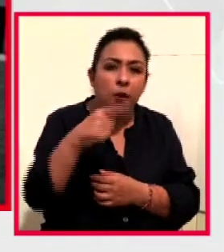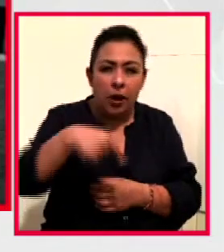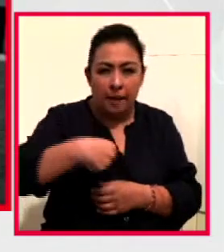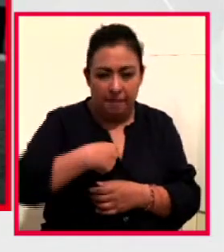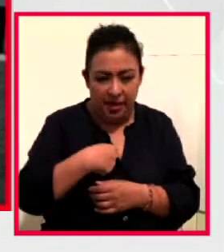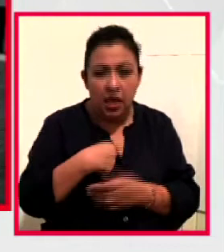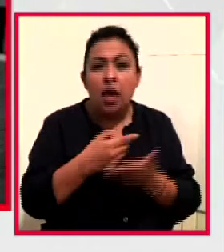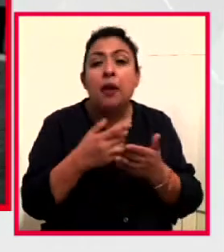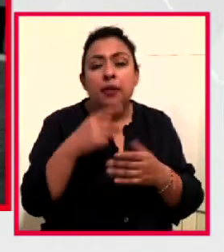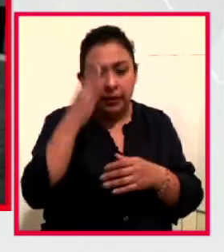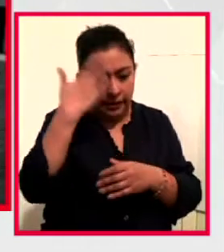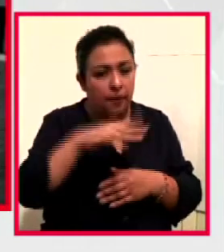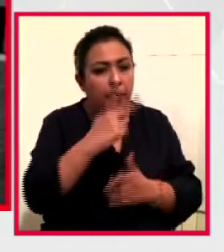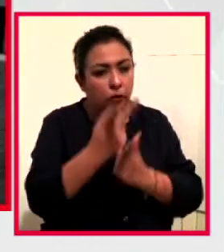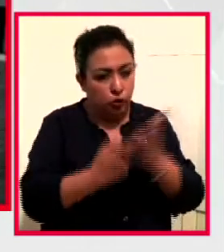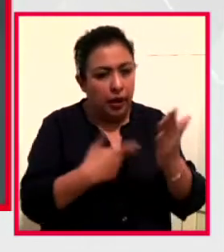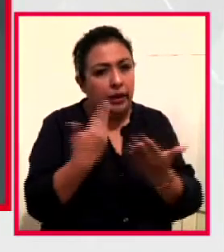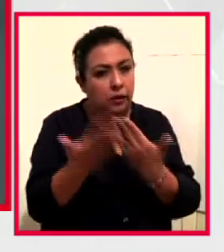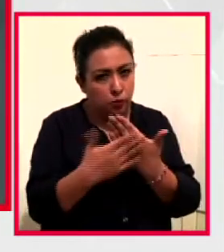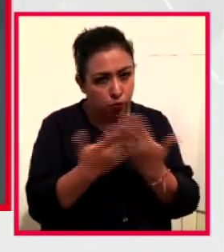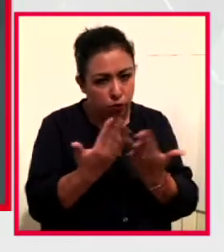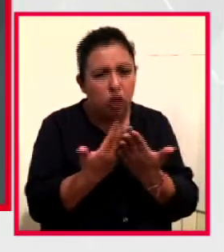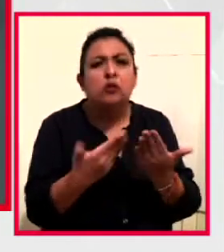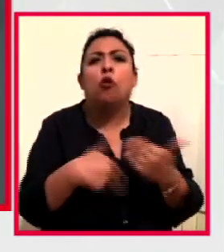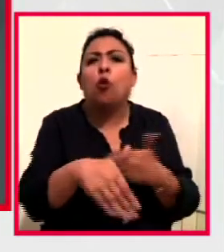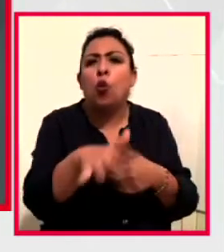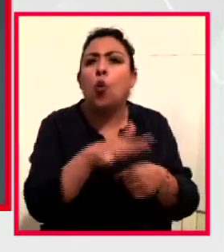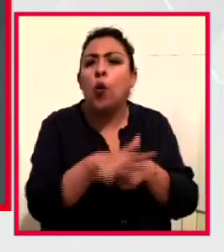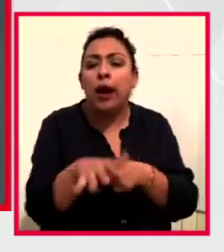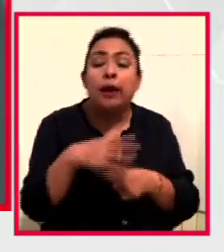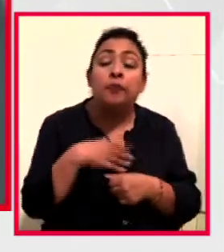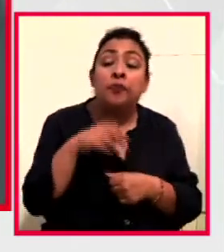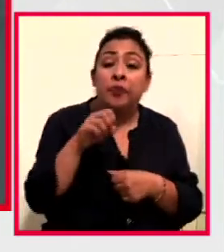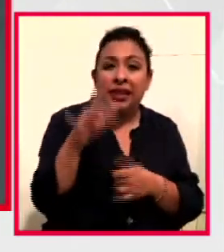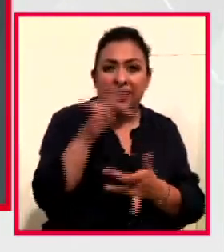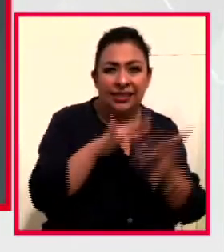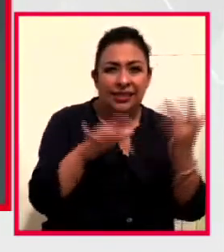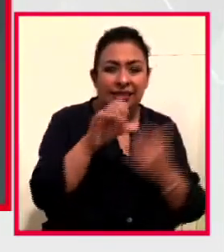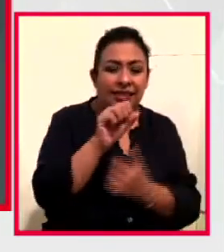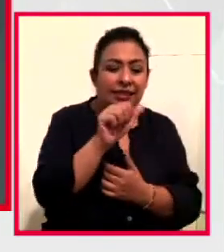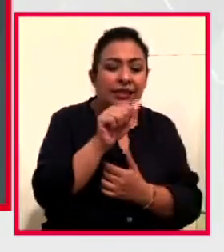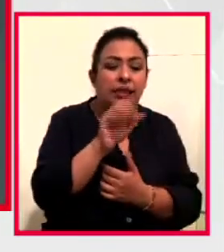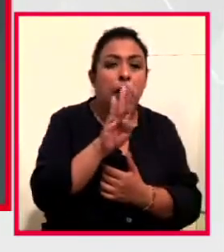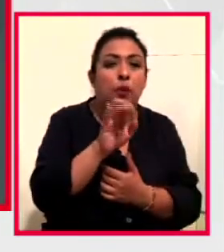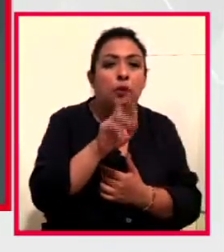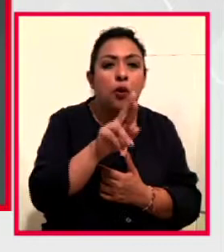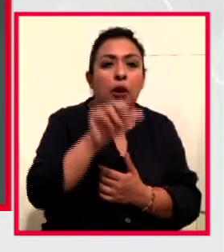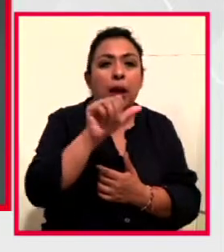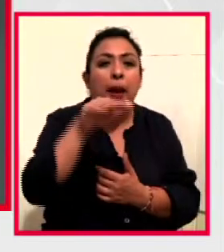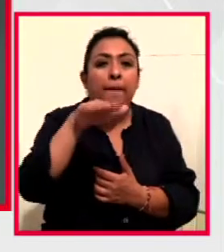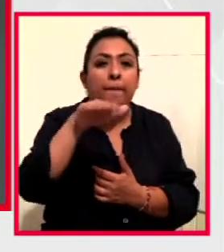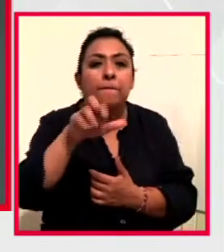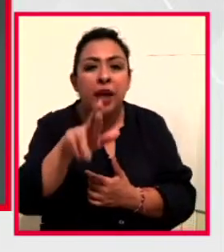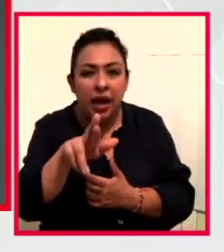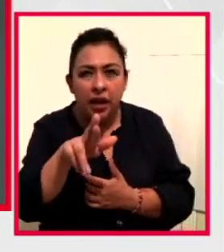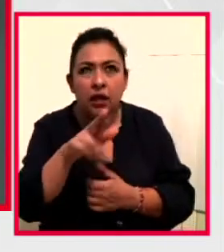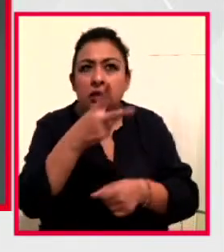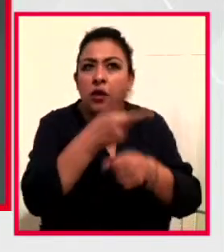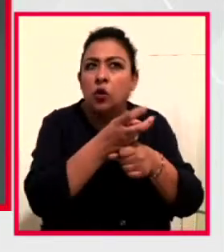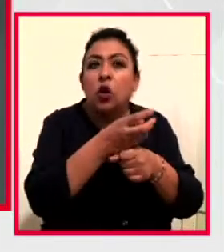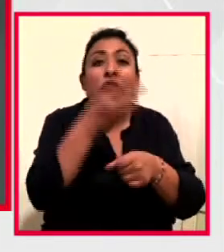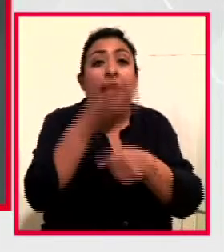sigue ahora para las hermanas García? Sí, el disco se llama Sabor a Mar, es el segundo, bueno, tercero. Sí,